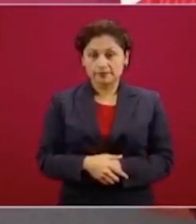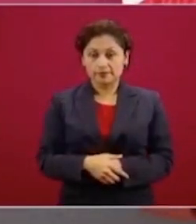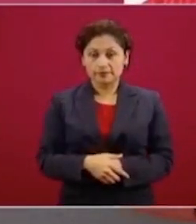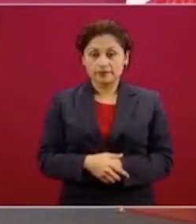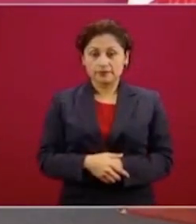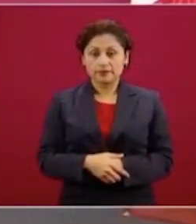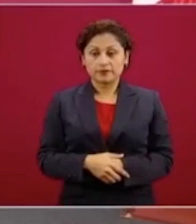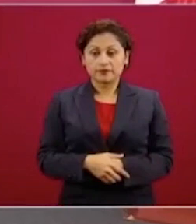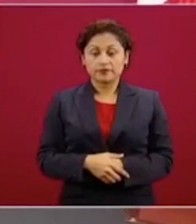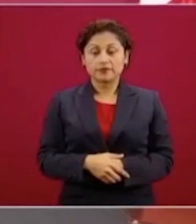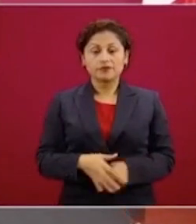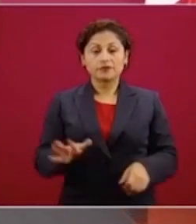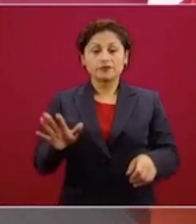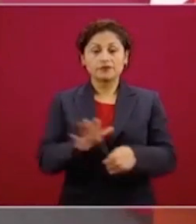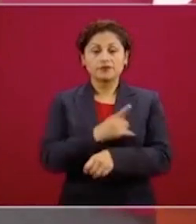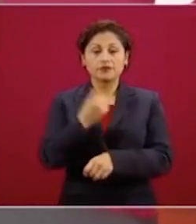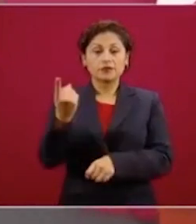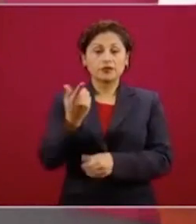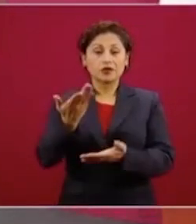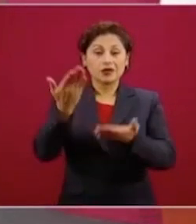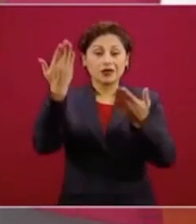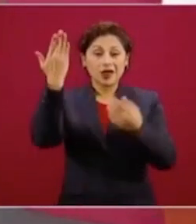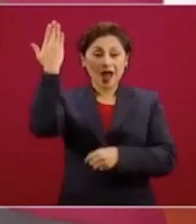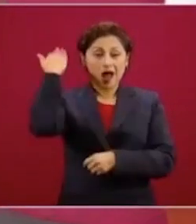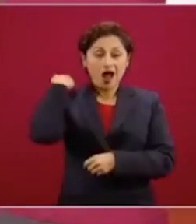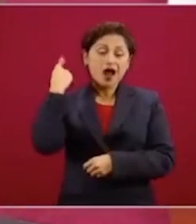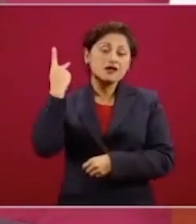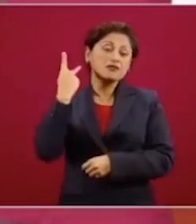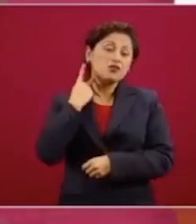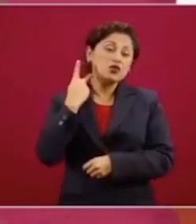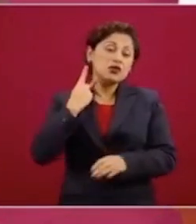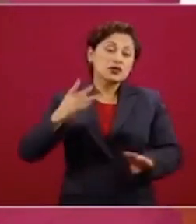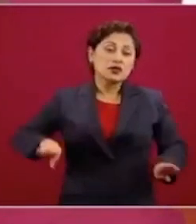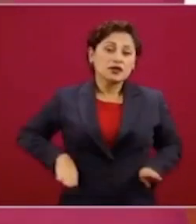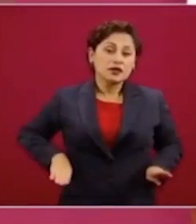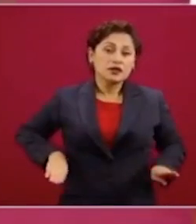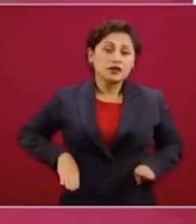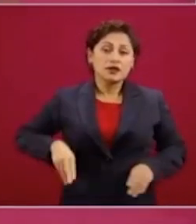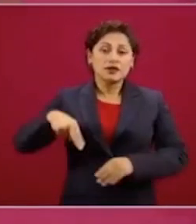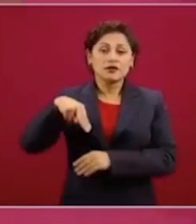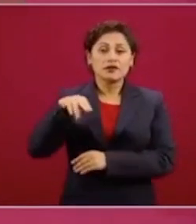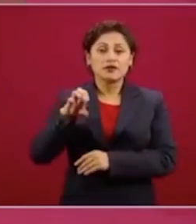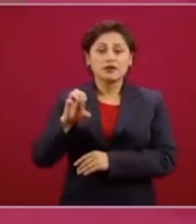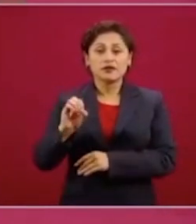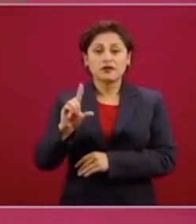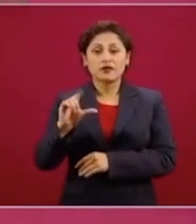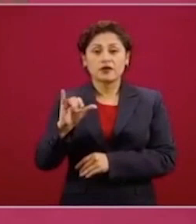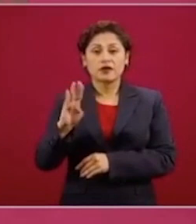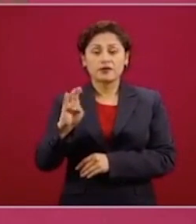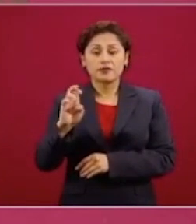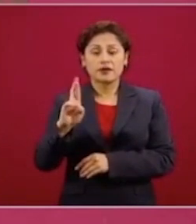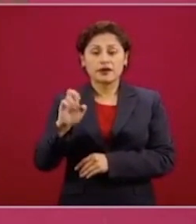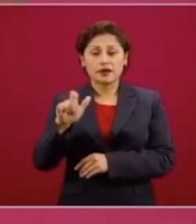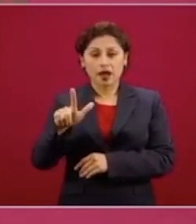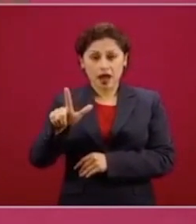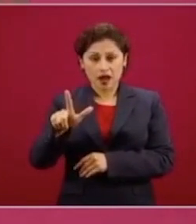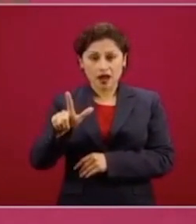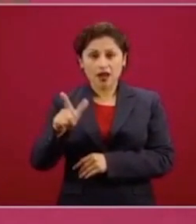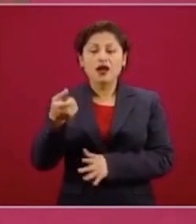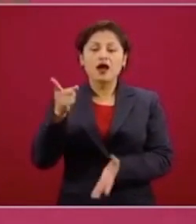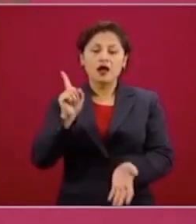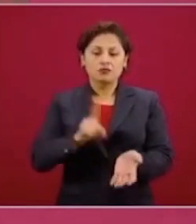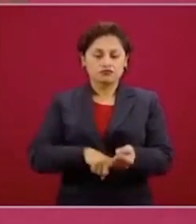Esa política neoliberal siempre se hace acompañar de la